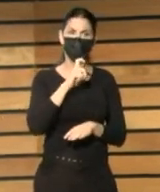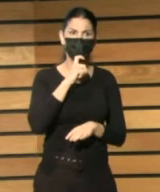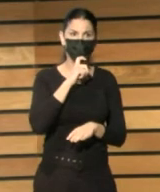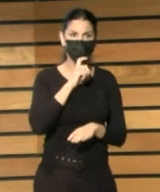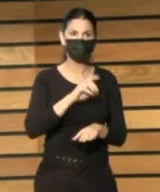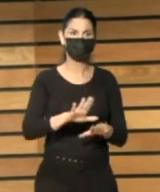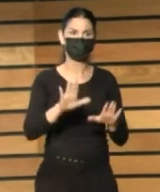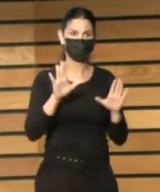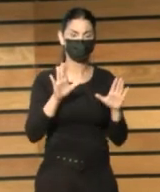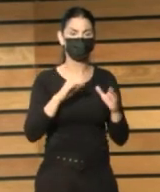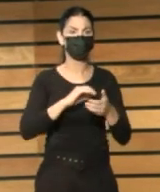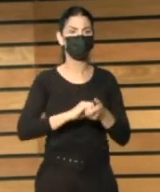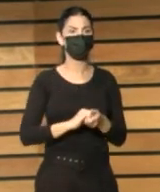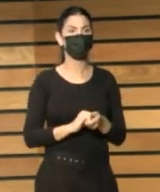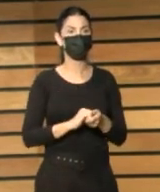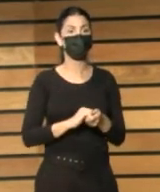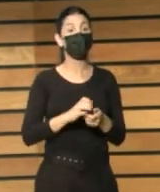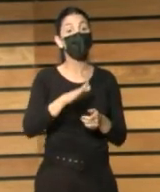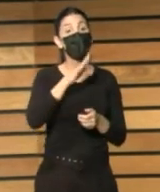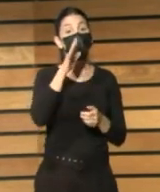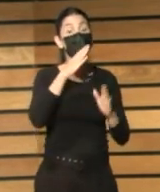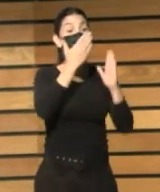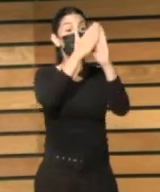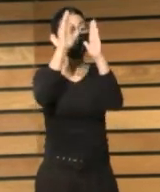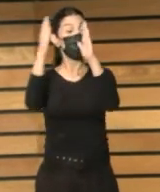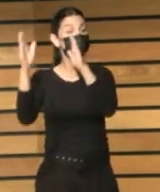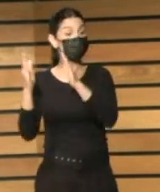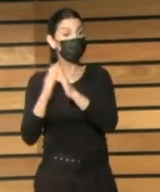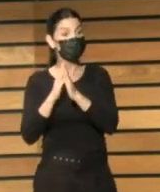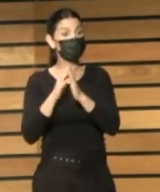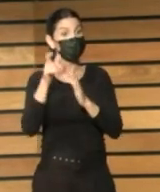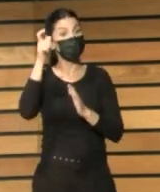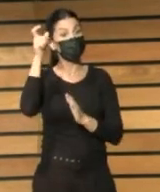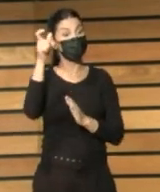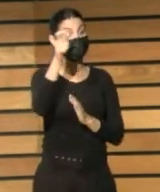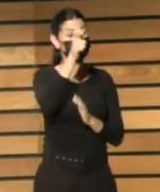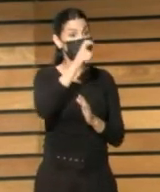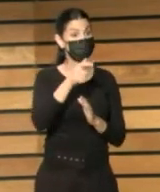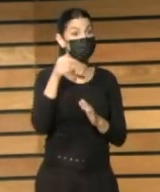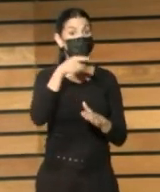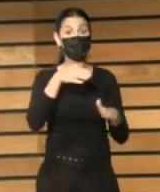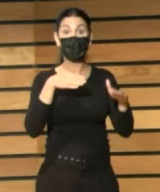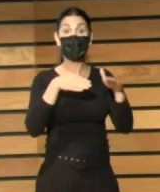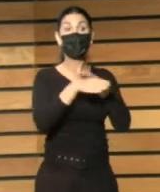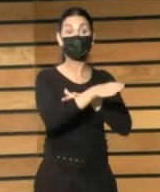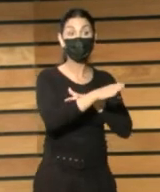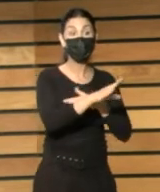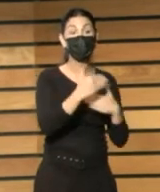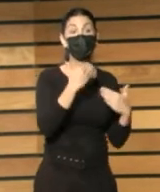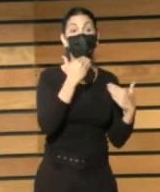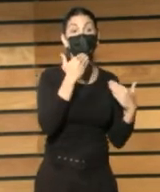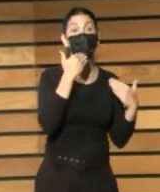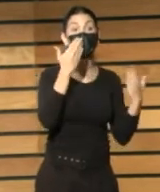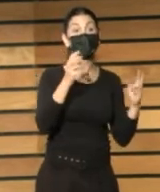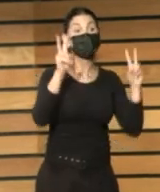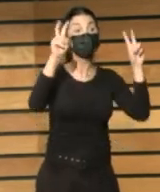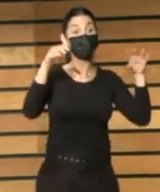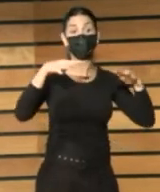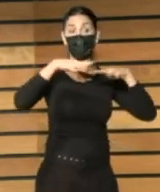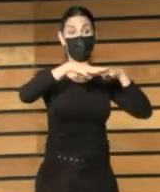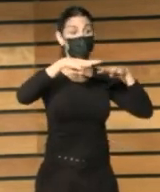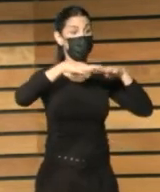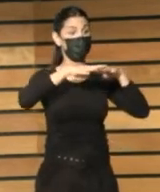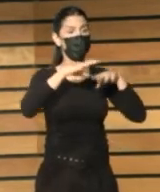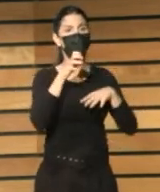pacto de estado porque las bibliotecas municipales van a tener acceso a eso gracias a estar en redes el que no esté en una red